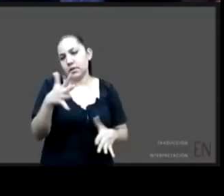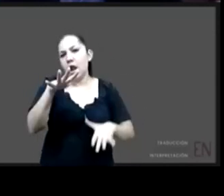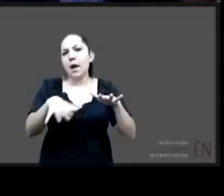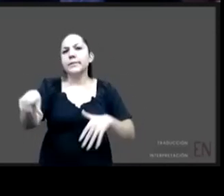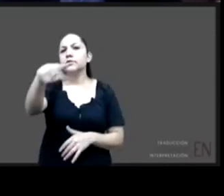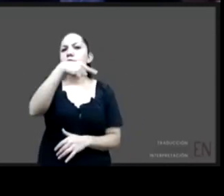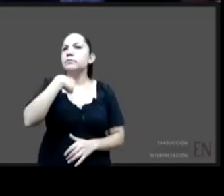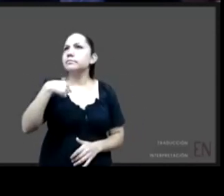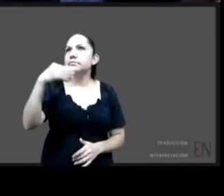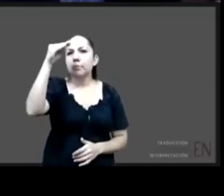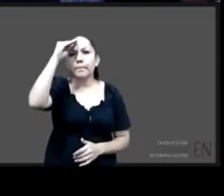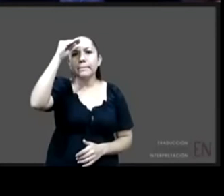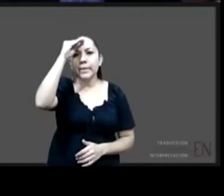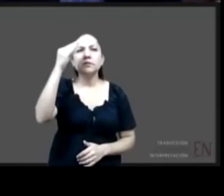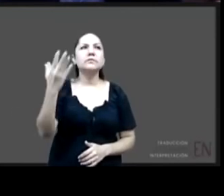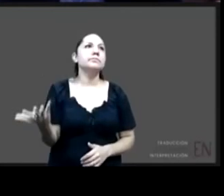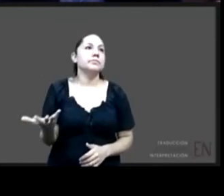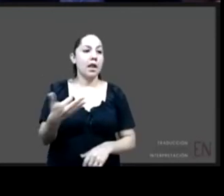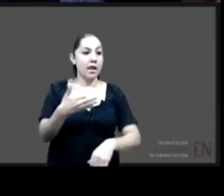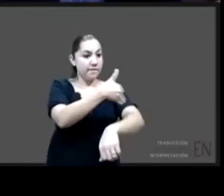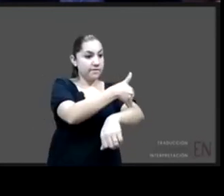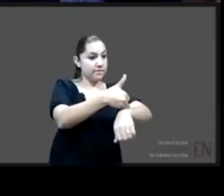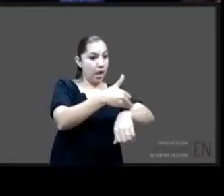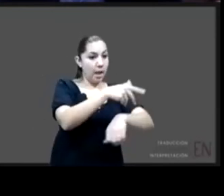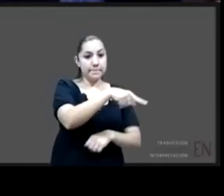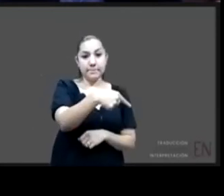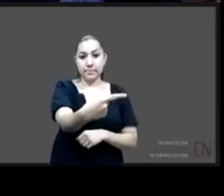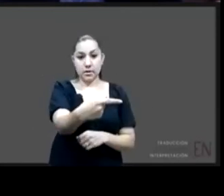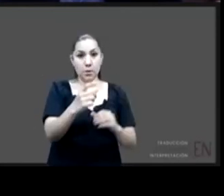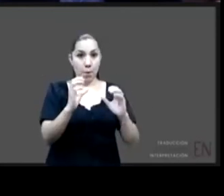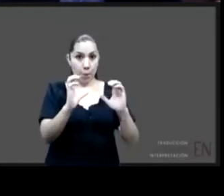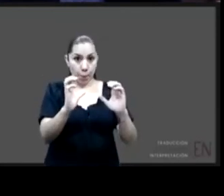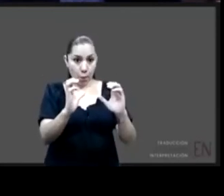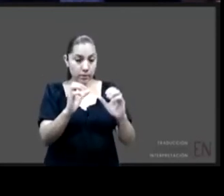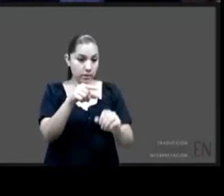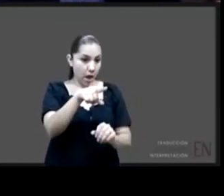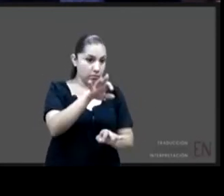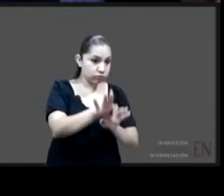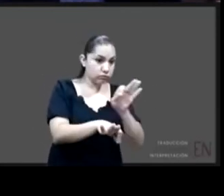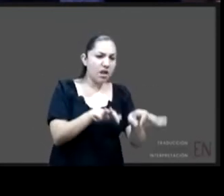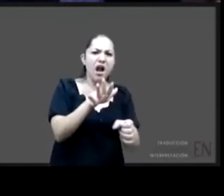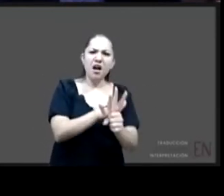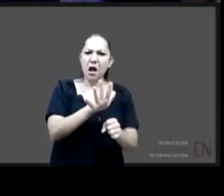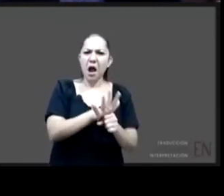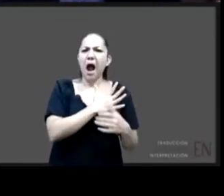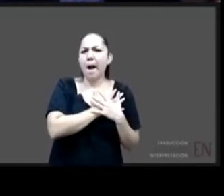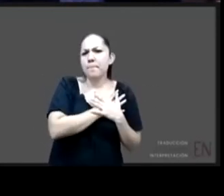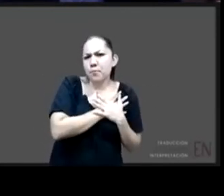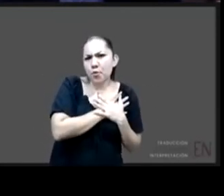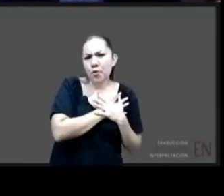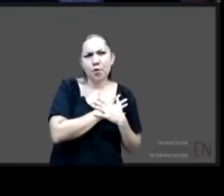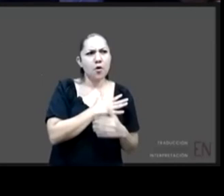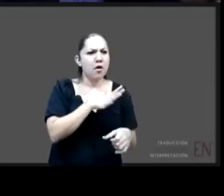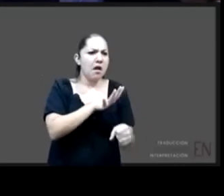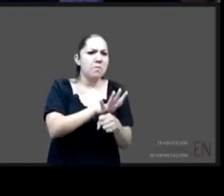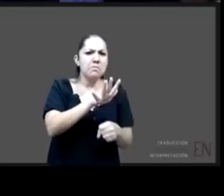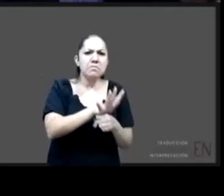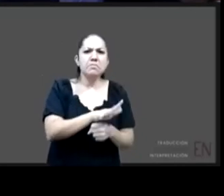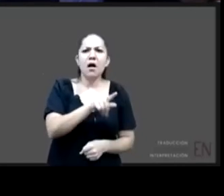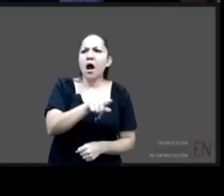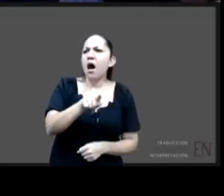solamente el amor el amor la buena voluntad el deseo de cuidar a otros no también hacen falta